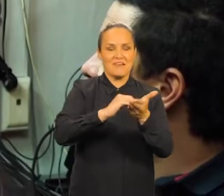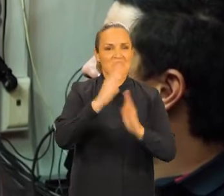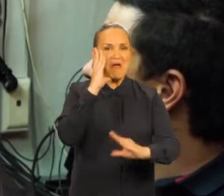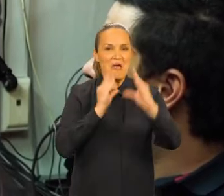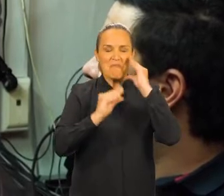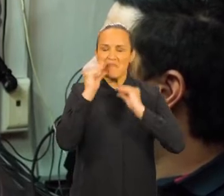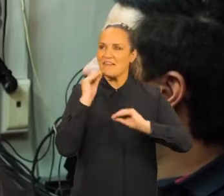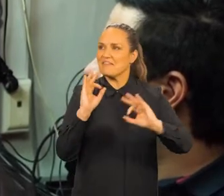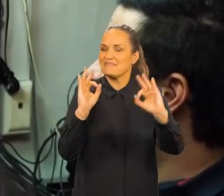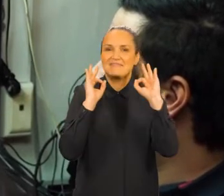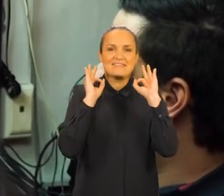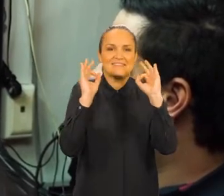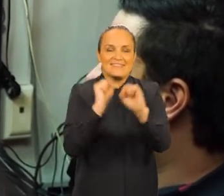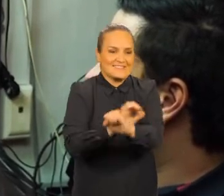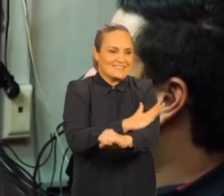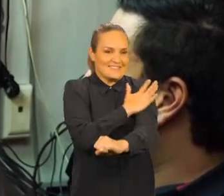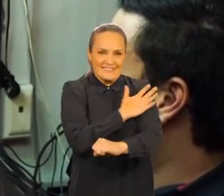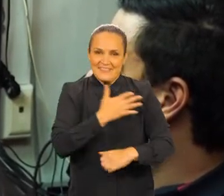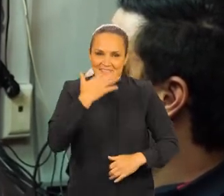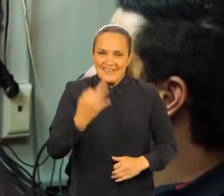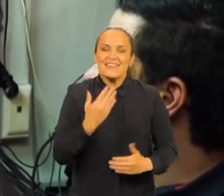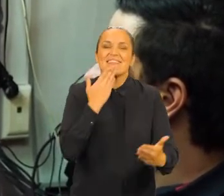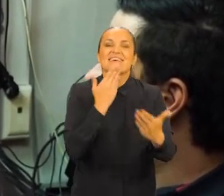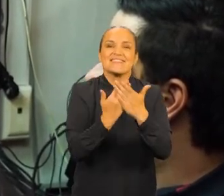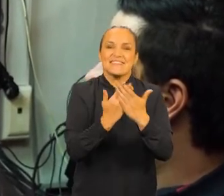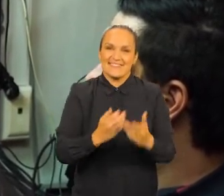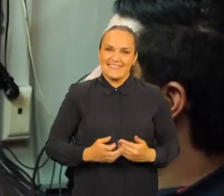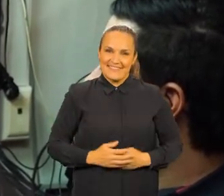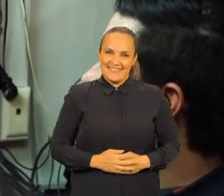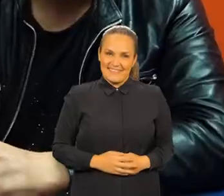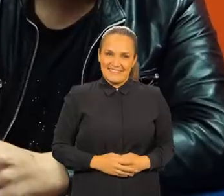experiencia muy, muy enriquecedora. Mil gracias.